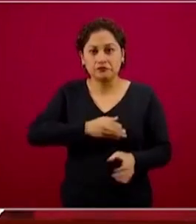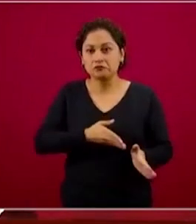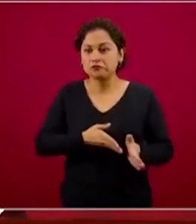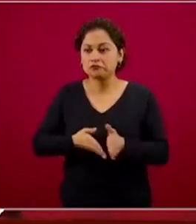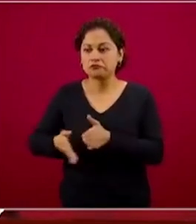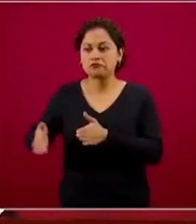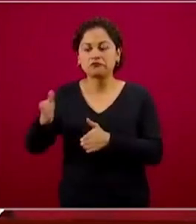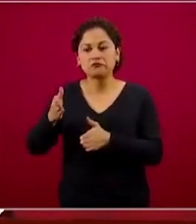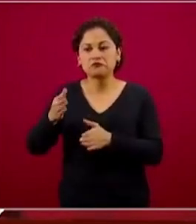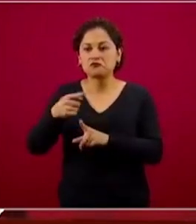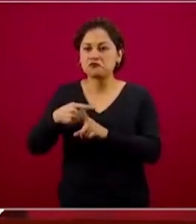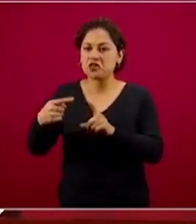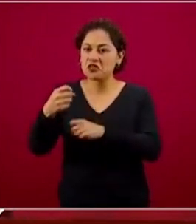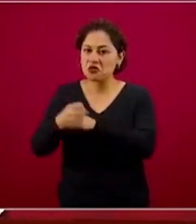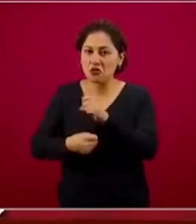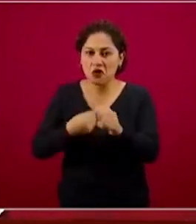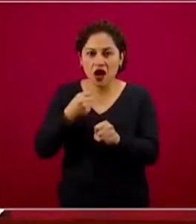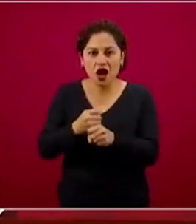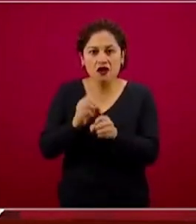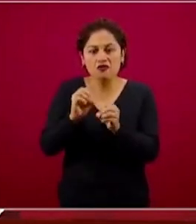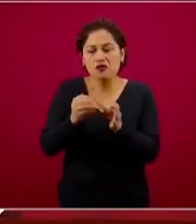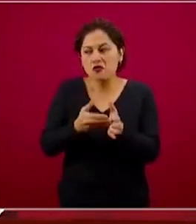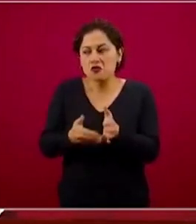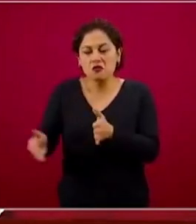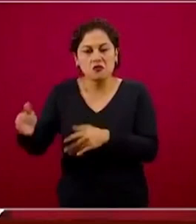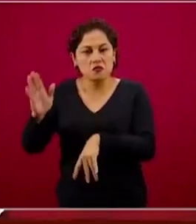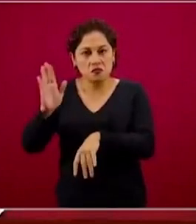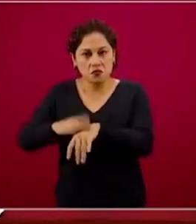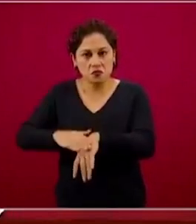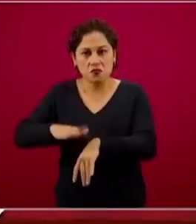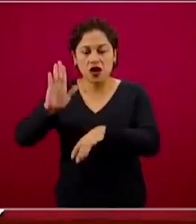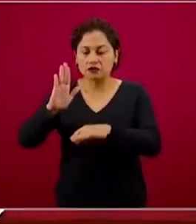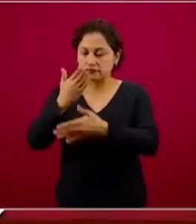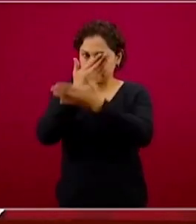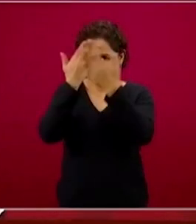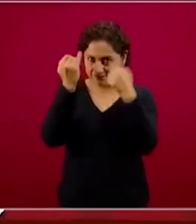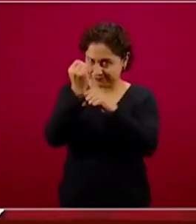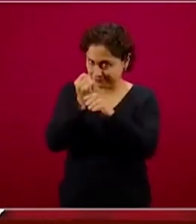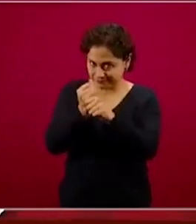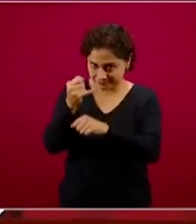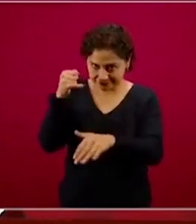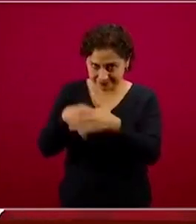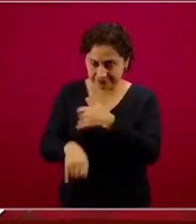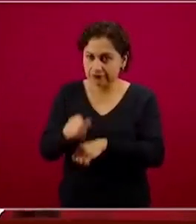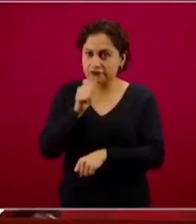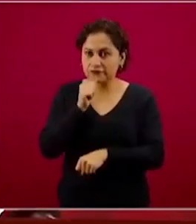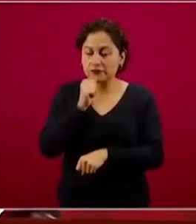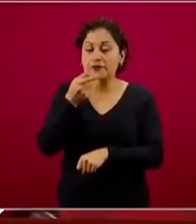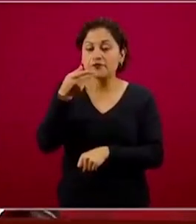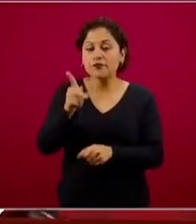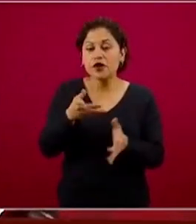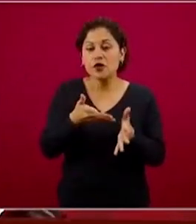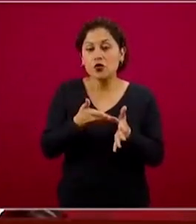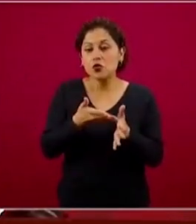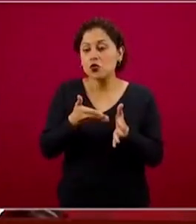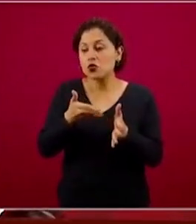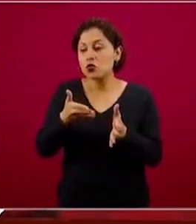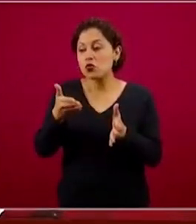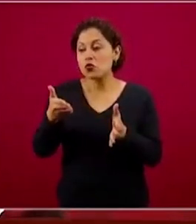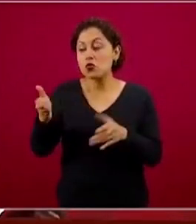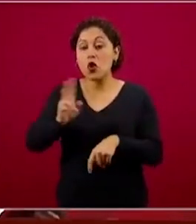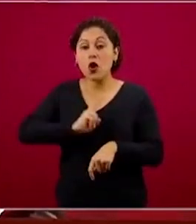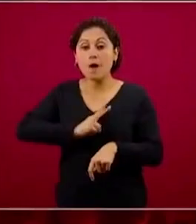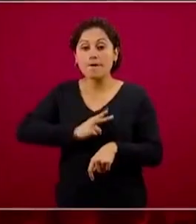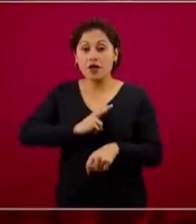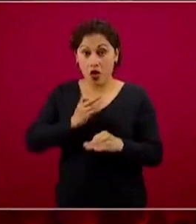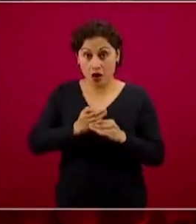no sé cómo está sobrepuesto eso epidemiológicamente, donde el virus ya no está activo, ya